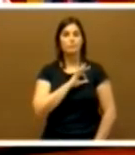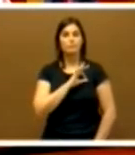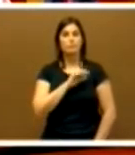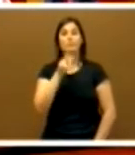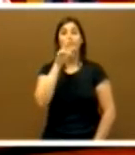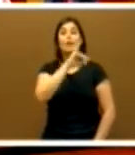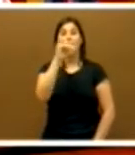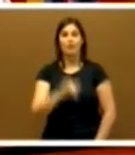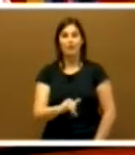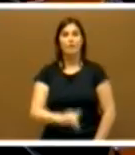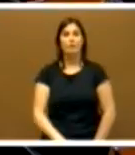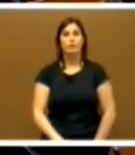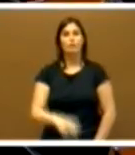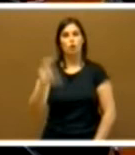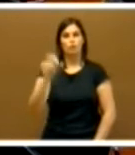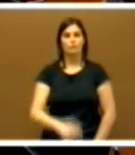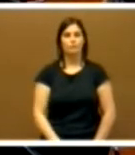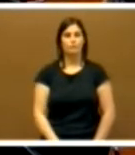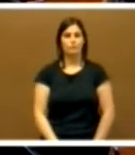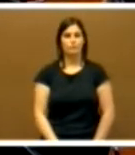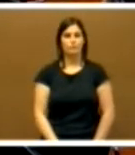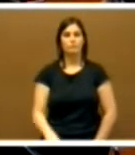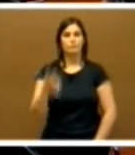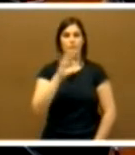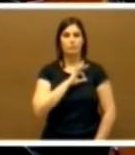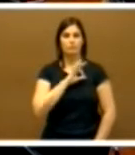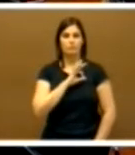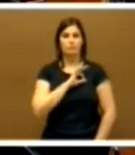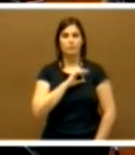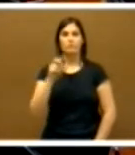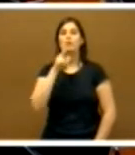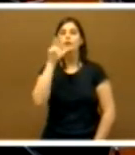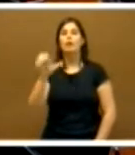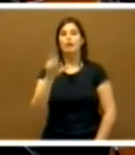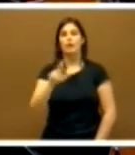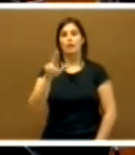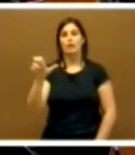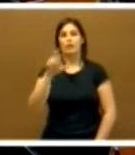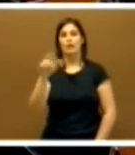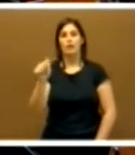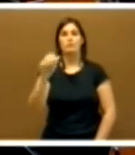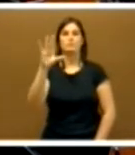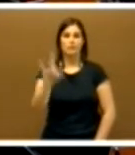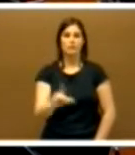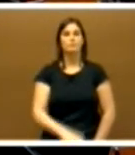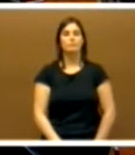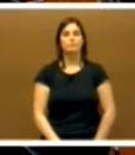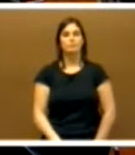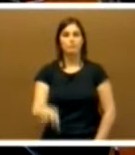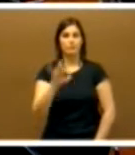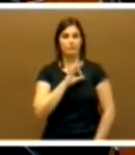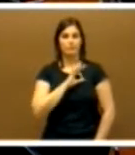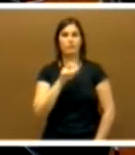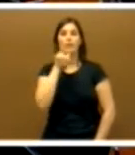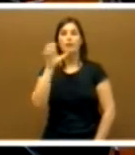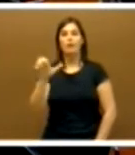Hernández Sánchez Doña María Cristina Herrera Santa Cecilia Don Don David